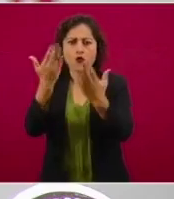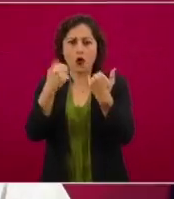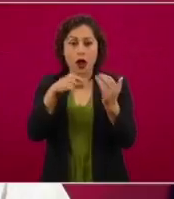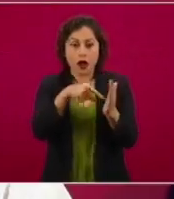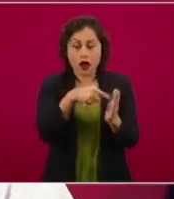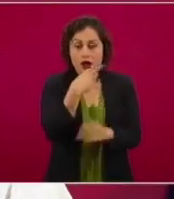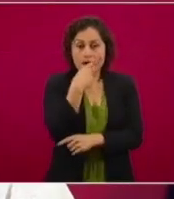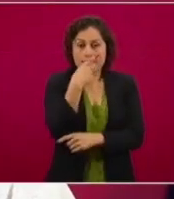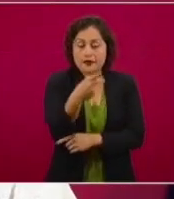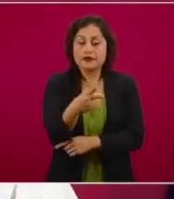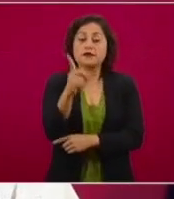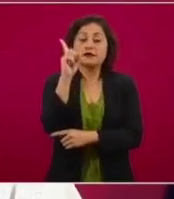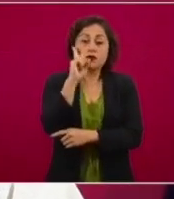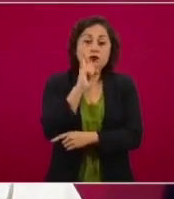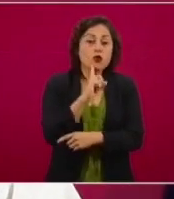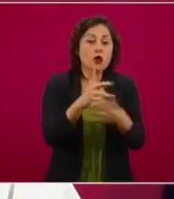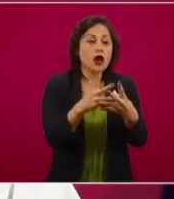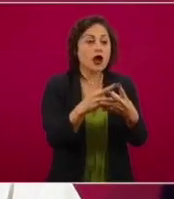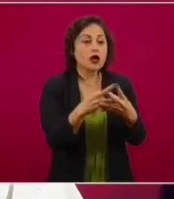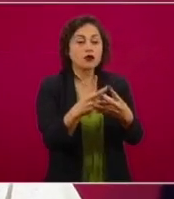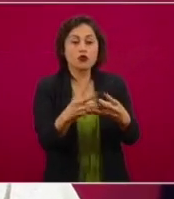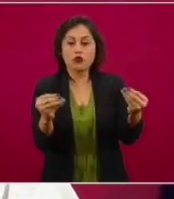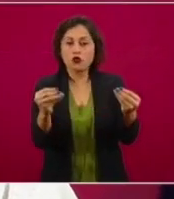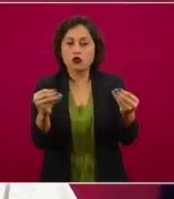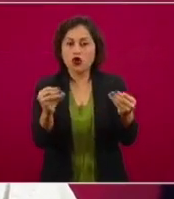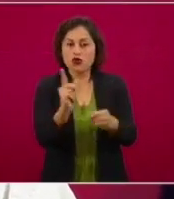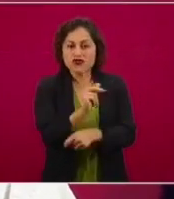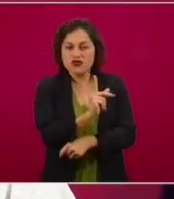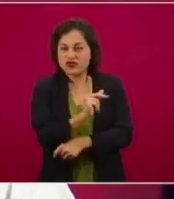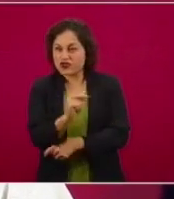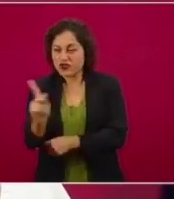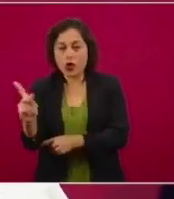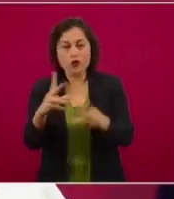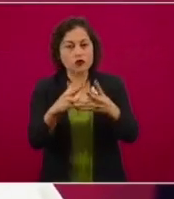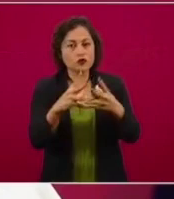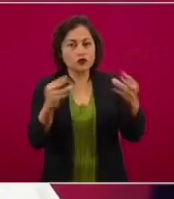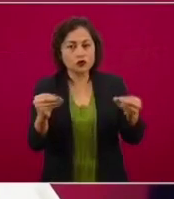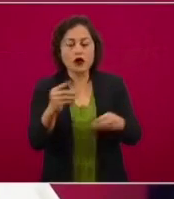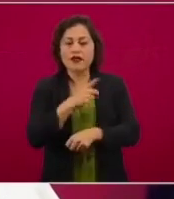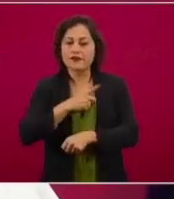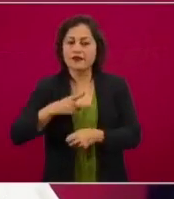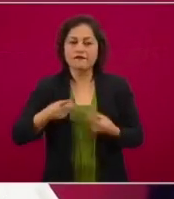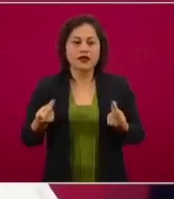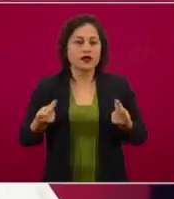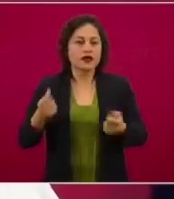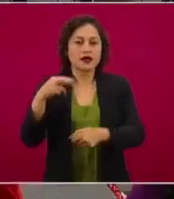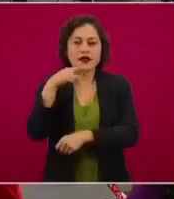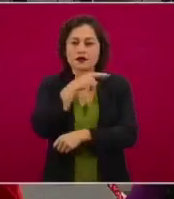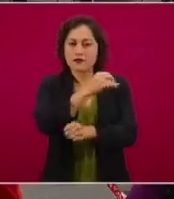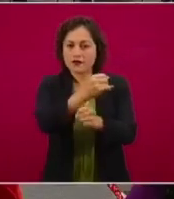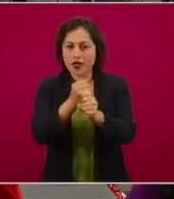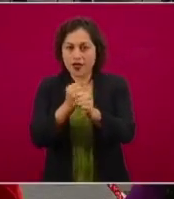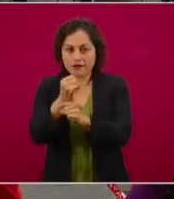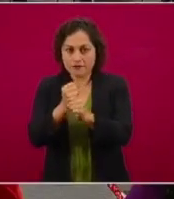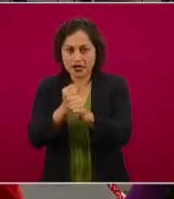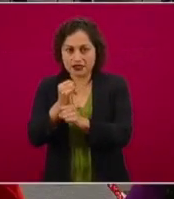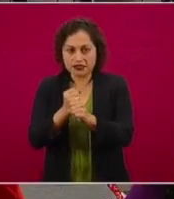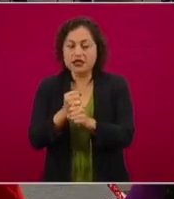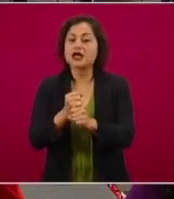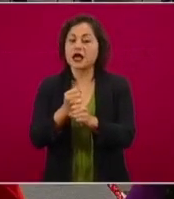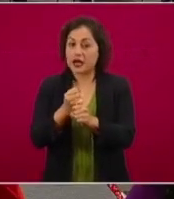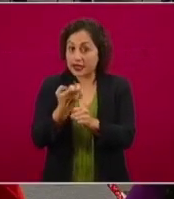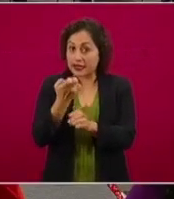subrayo, toda desaparición de mujer tiene que ser investigada inmediatamente como un delito. ¿Esto qué significa?